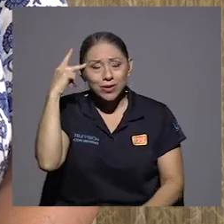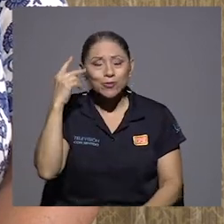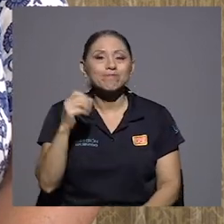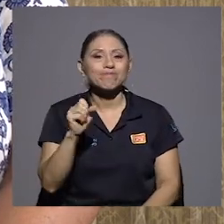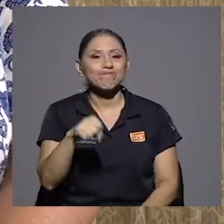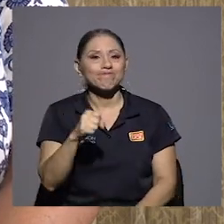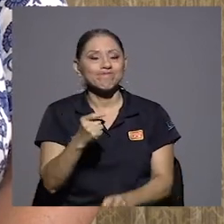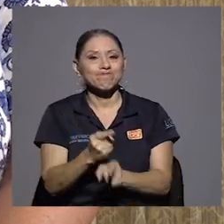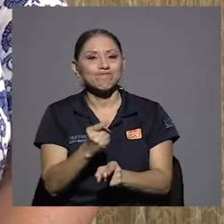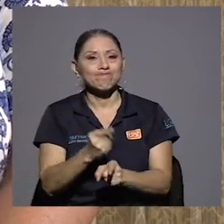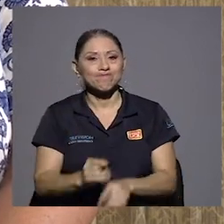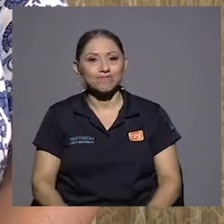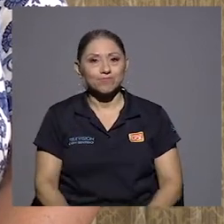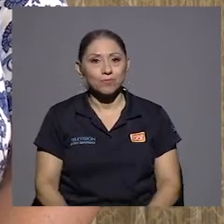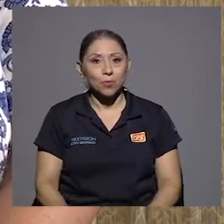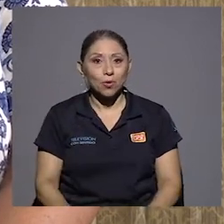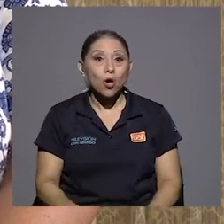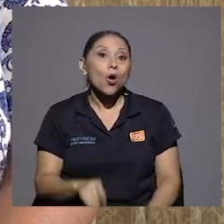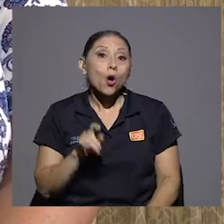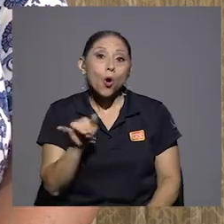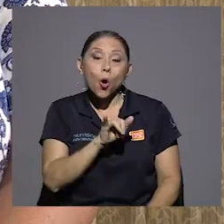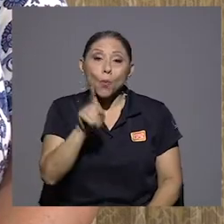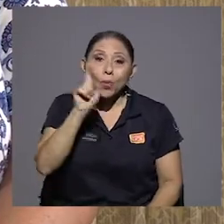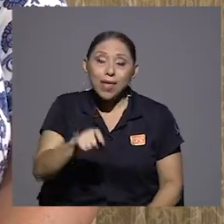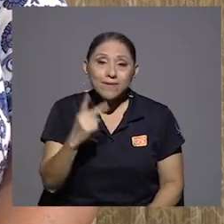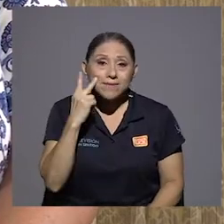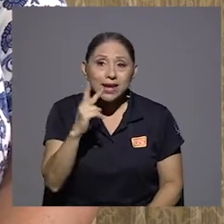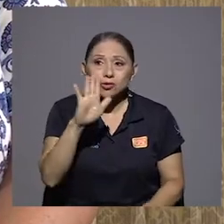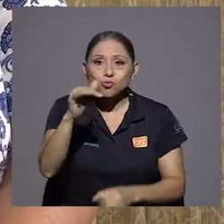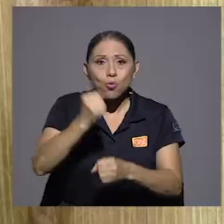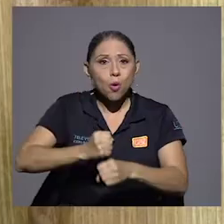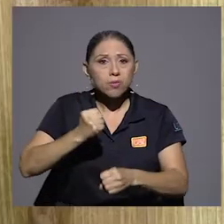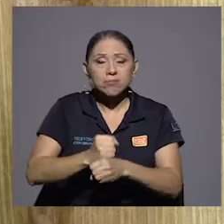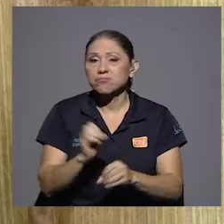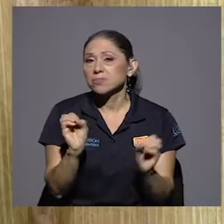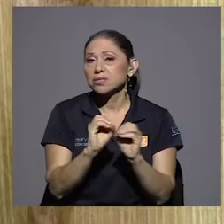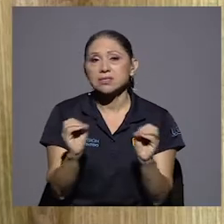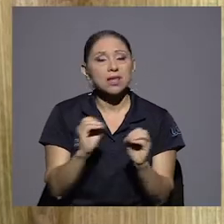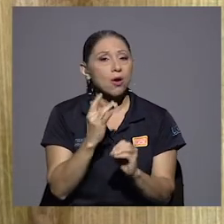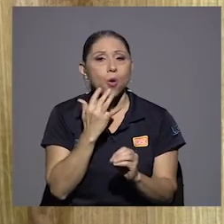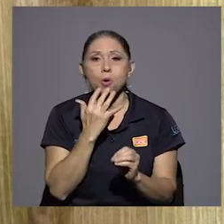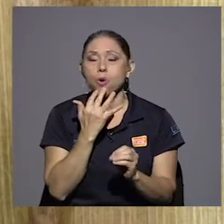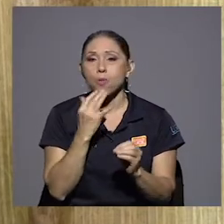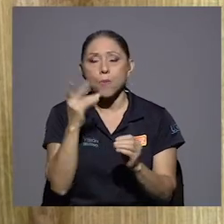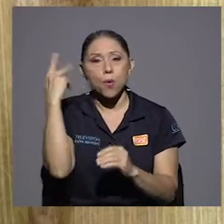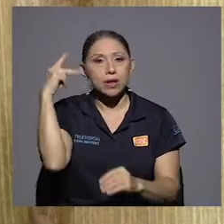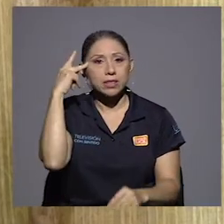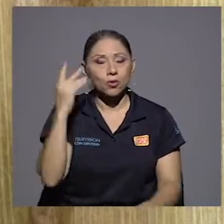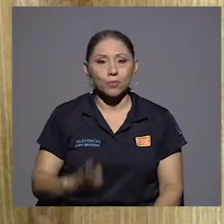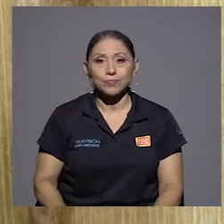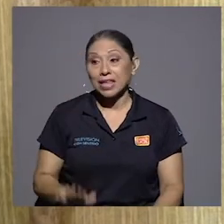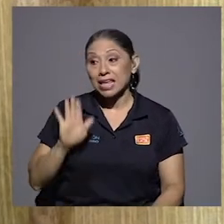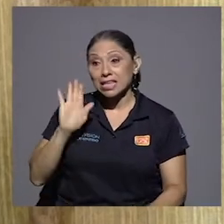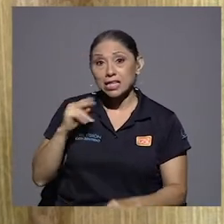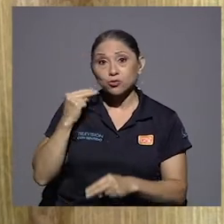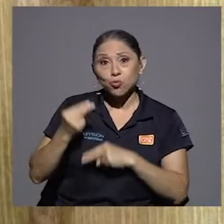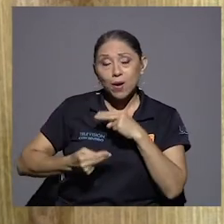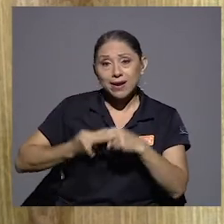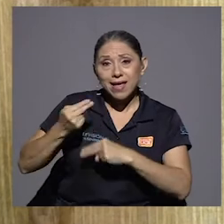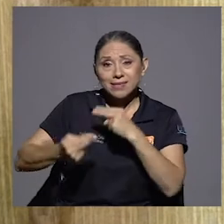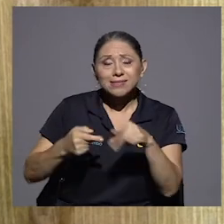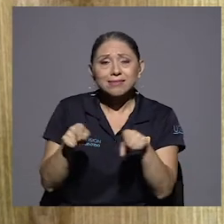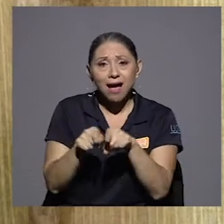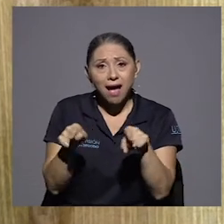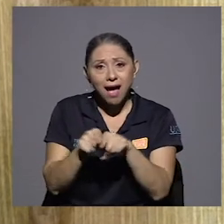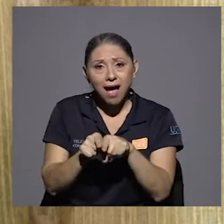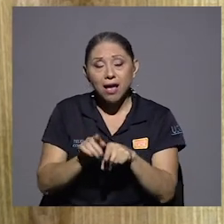Y... Como se tiene que ver la obra de él, sin color político. Y mucha... y mucho de su herencia propiamente, porque su